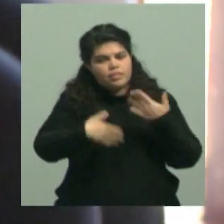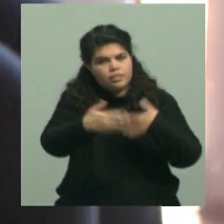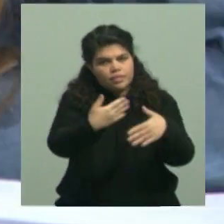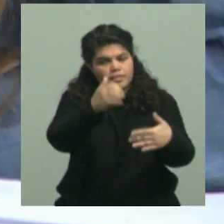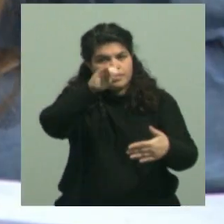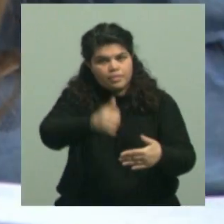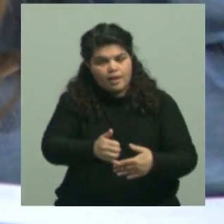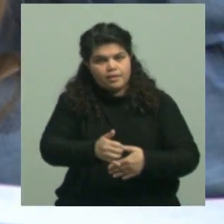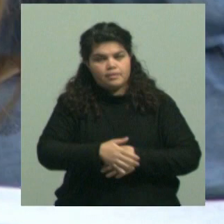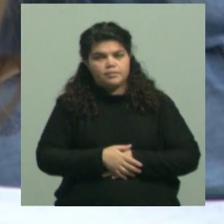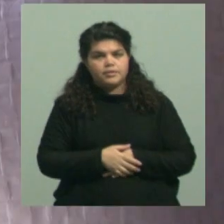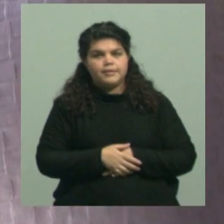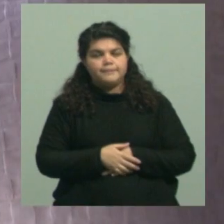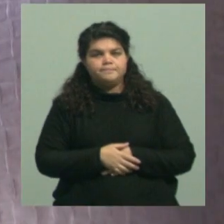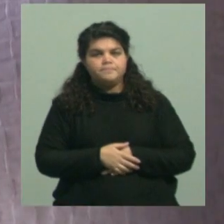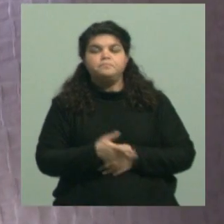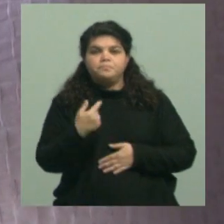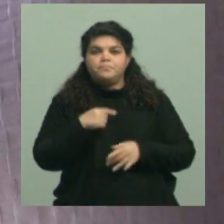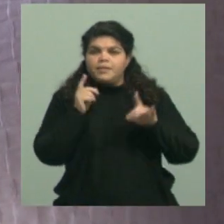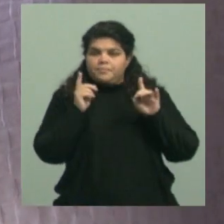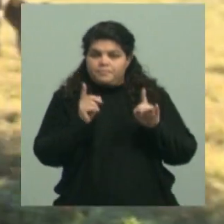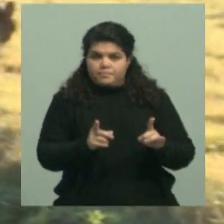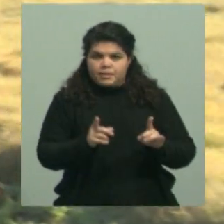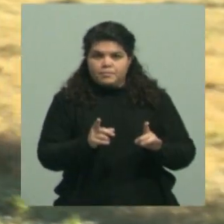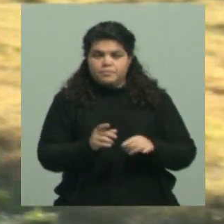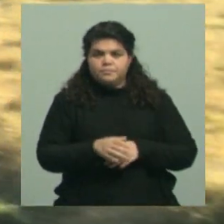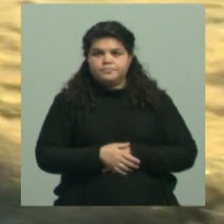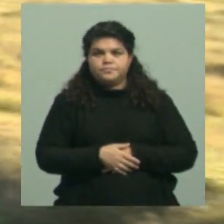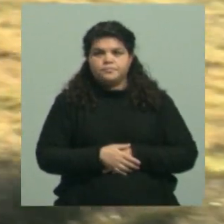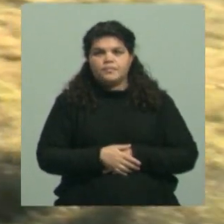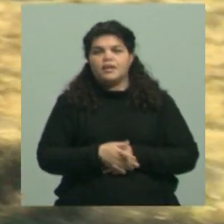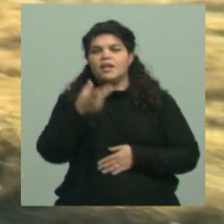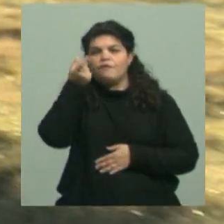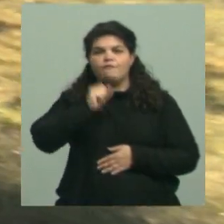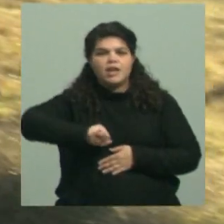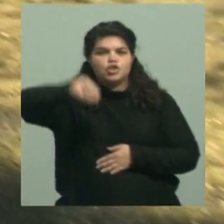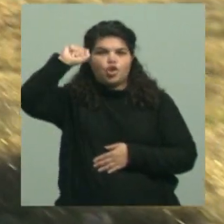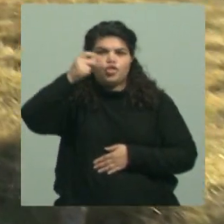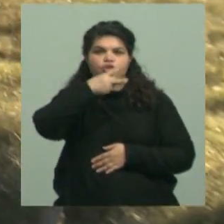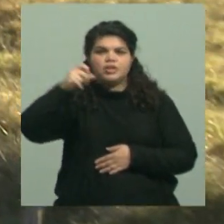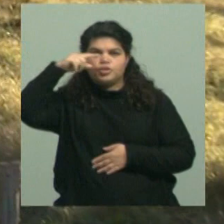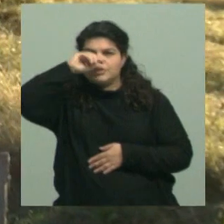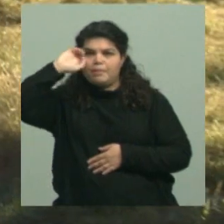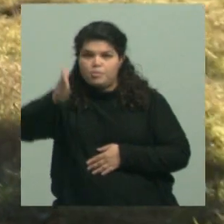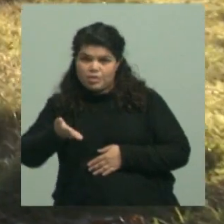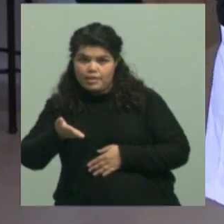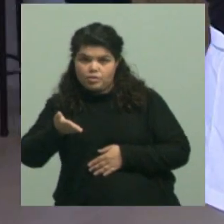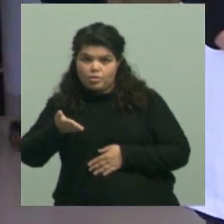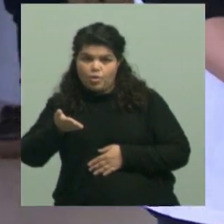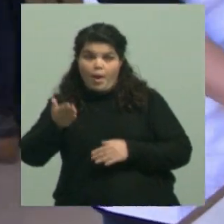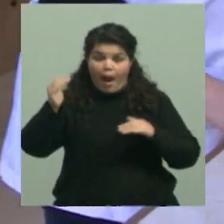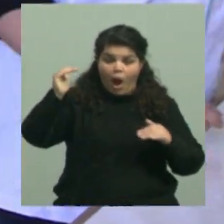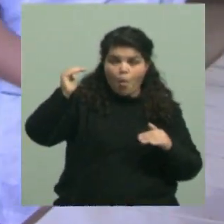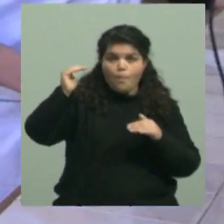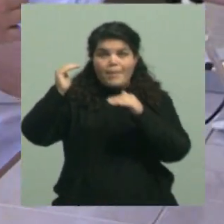mejor dicho, corrijo, con el reconocimiento por inflación del 270%, obviamente nosotros